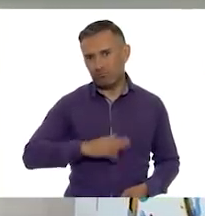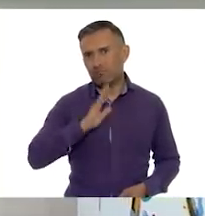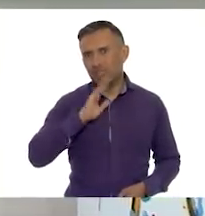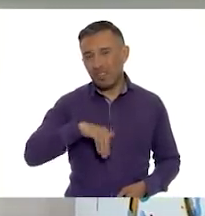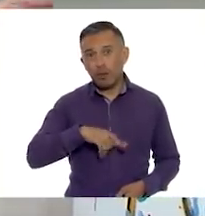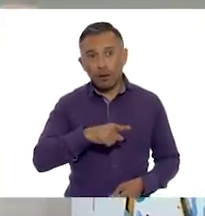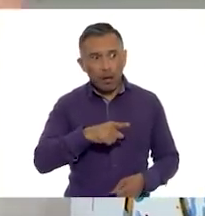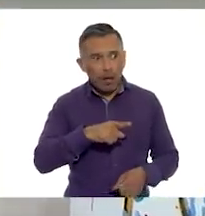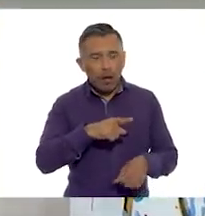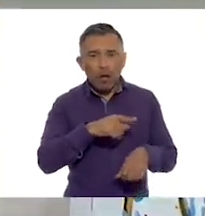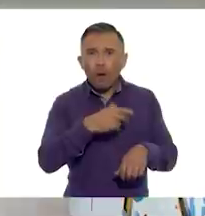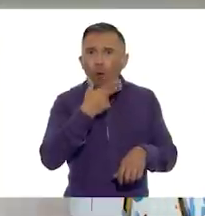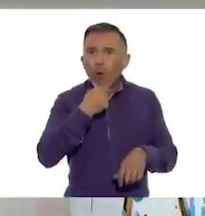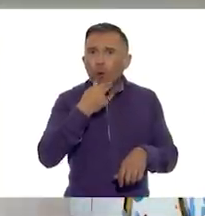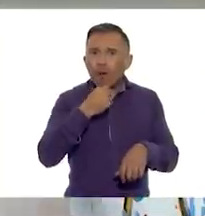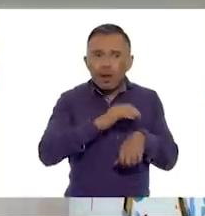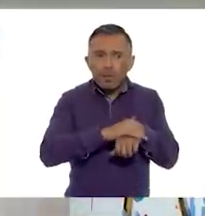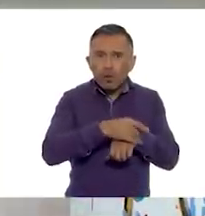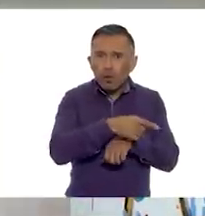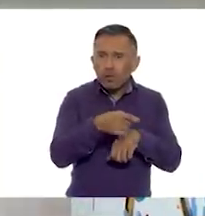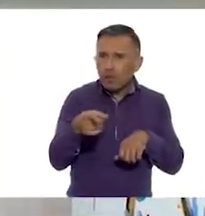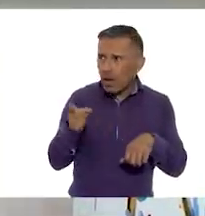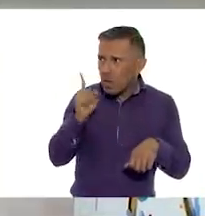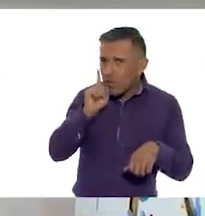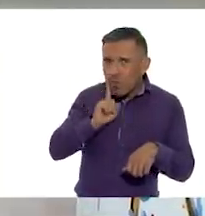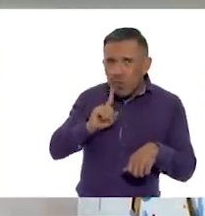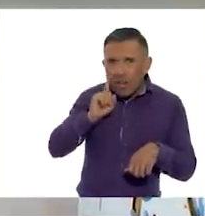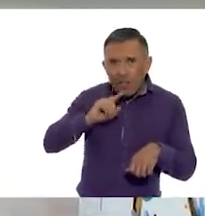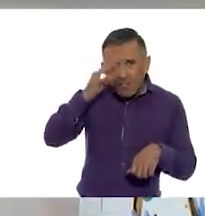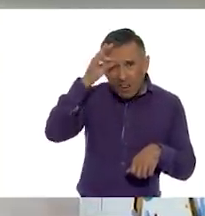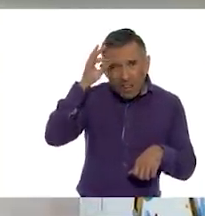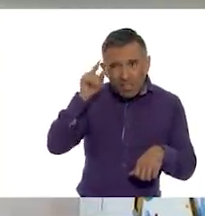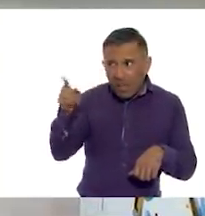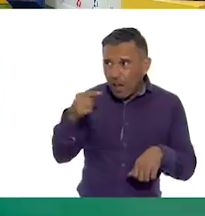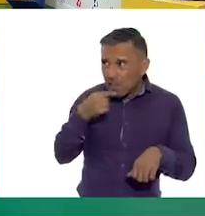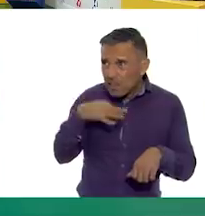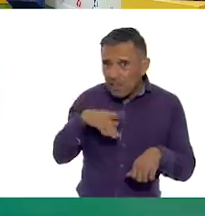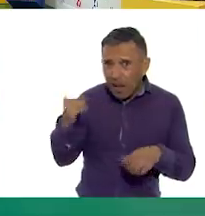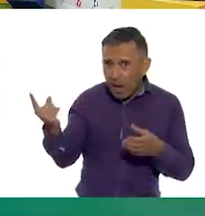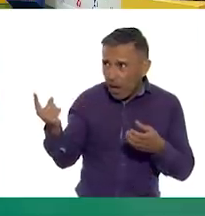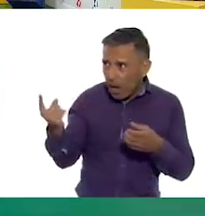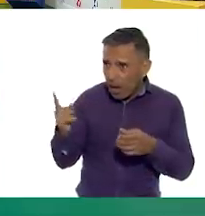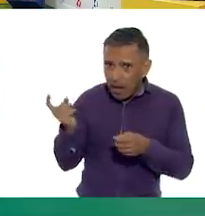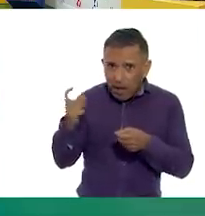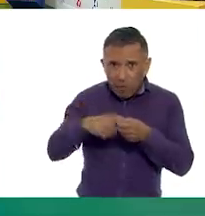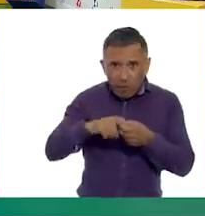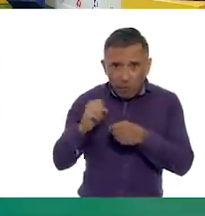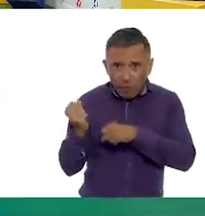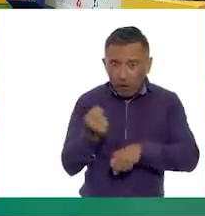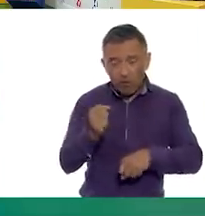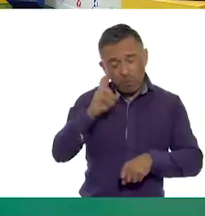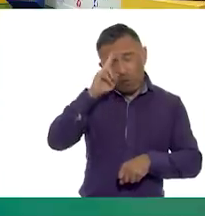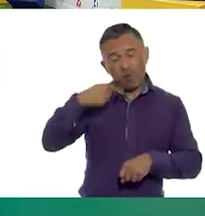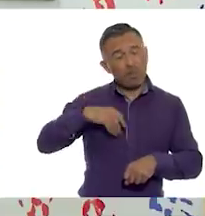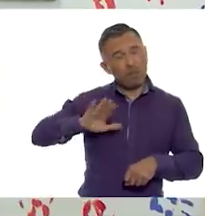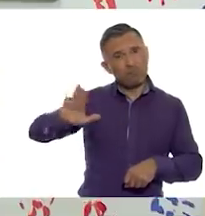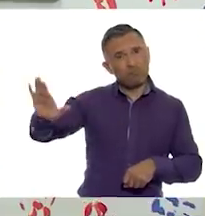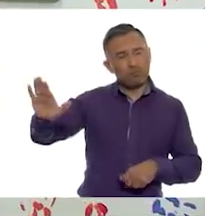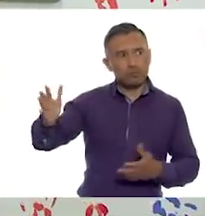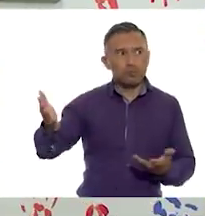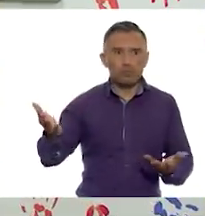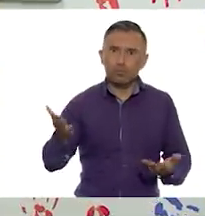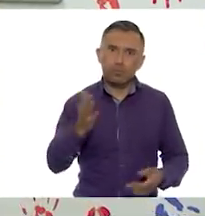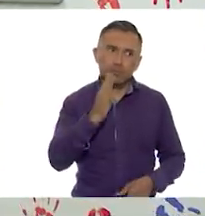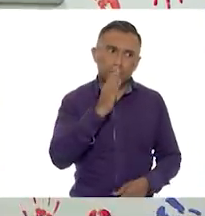quieran que Fernanda entre al equipo solo por ser niña? ¡Ah! Así es. Todos los miembros del equipo